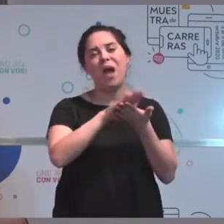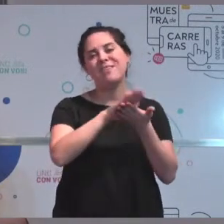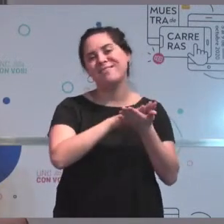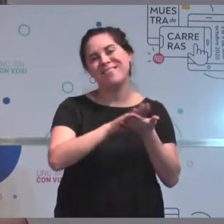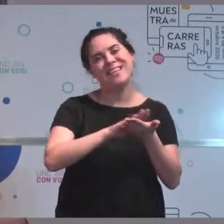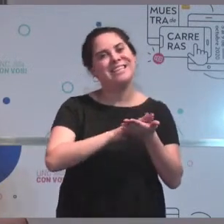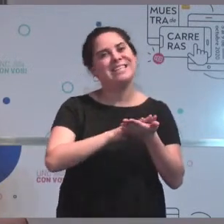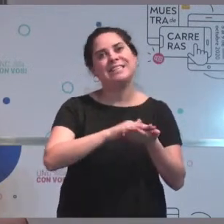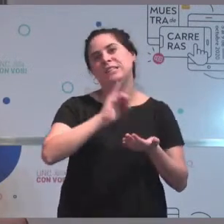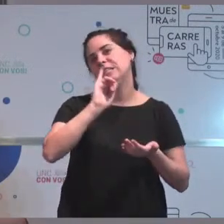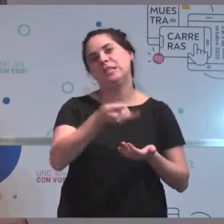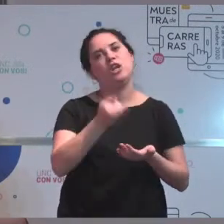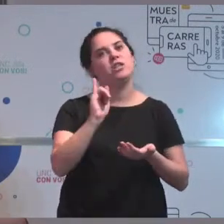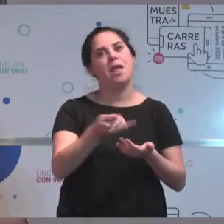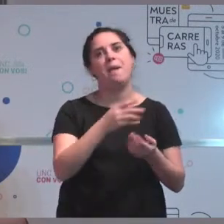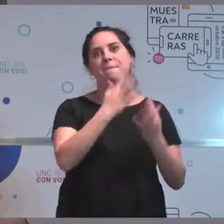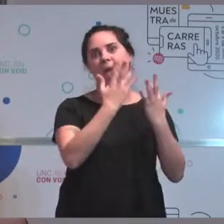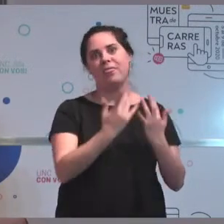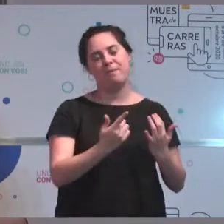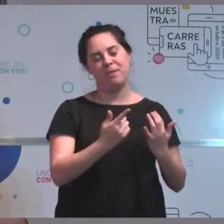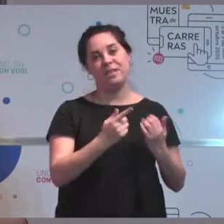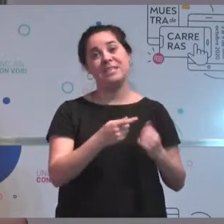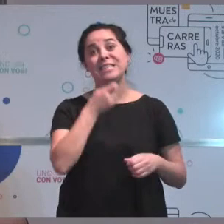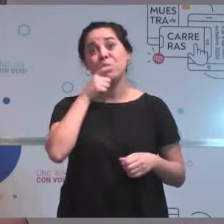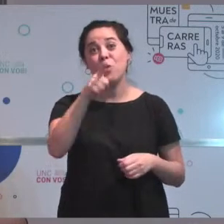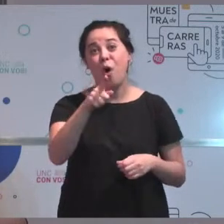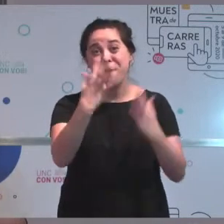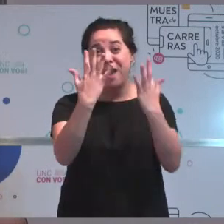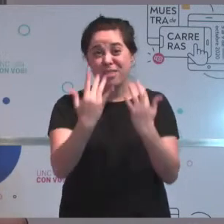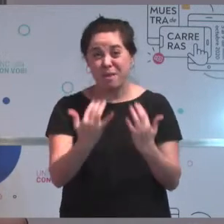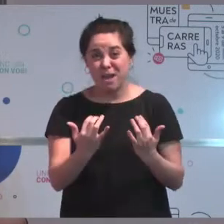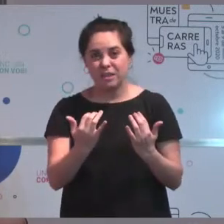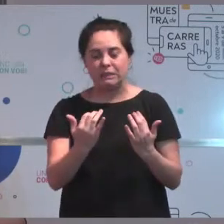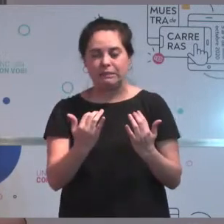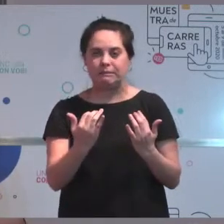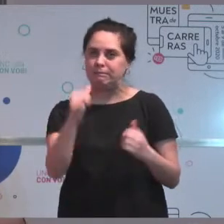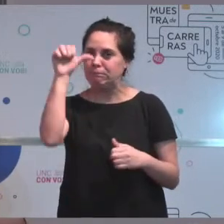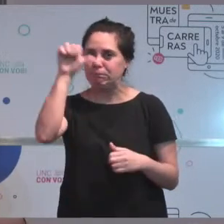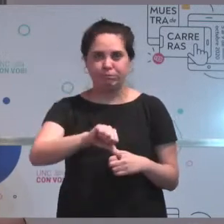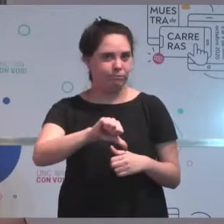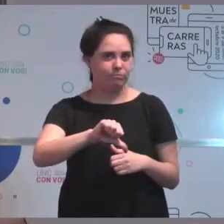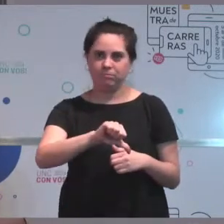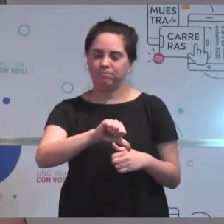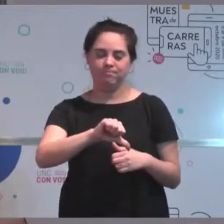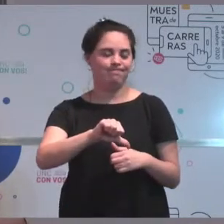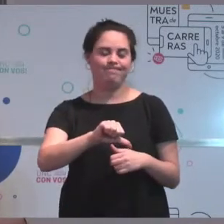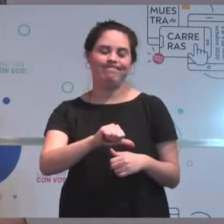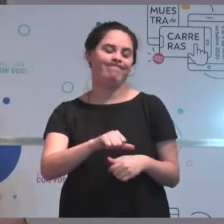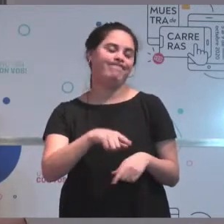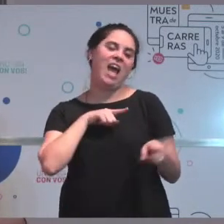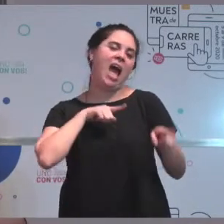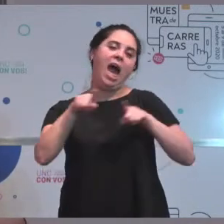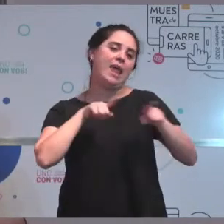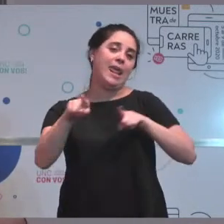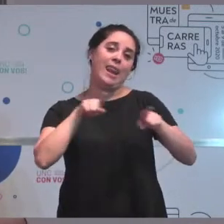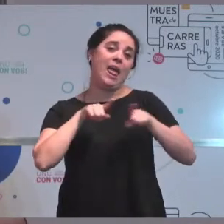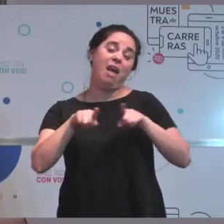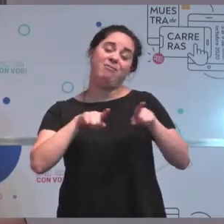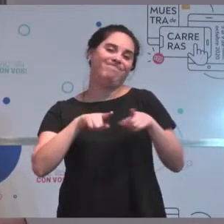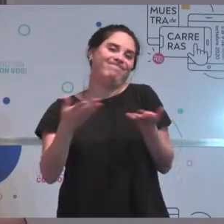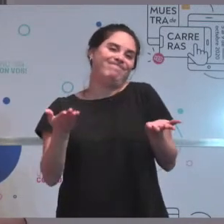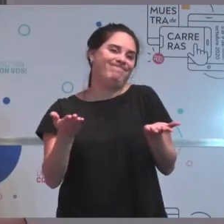si la matemática no es un fuerte tuyo, quizás no sea la carrera a la que estés destinado